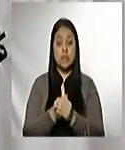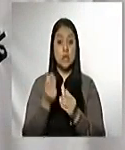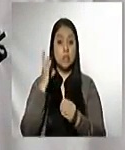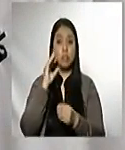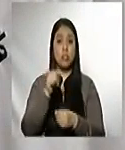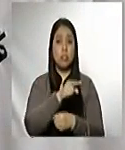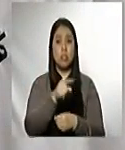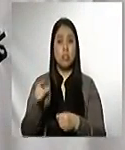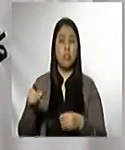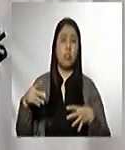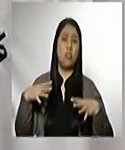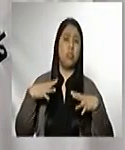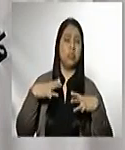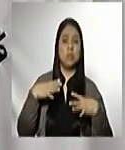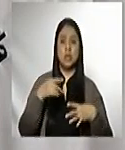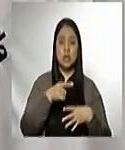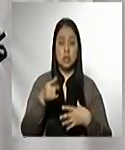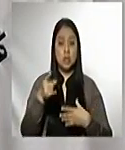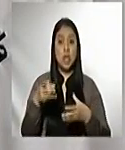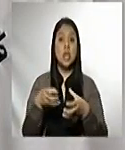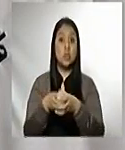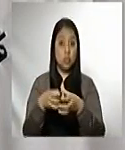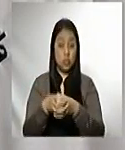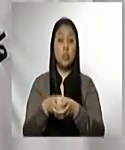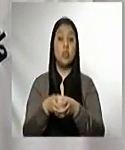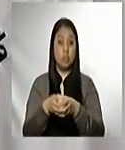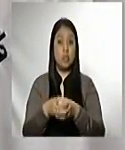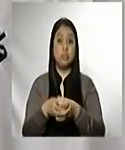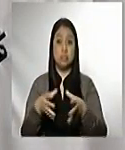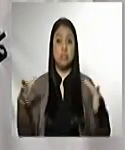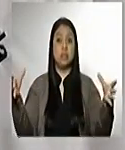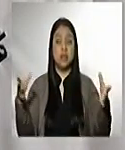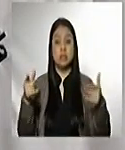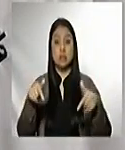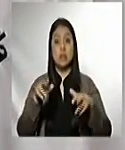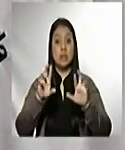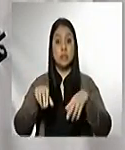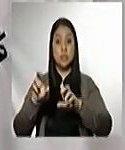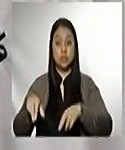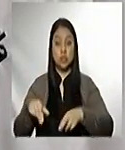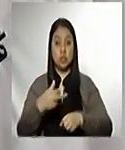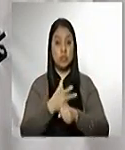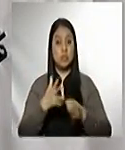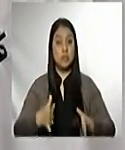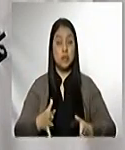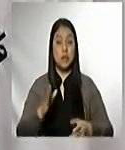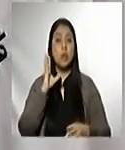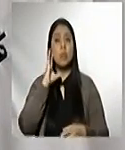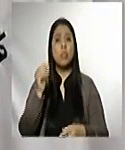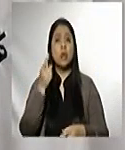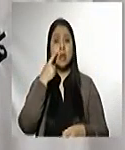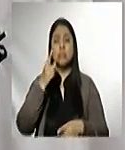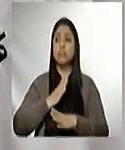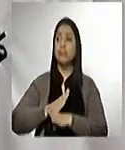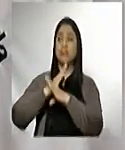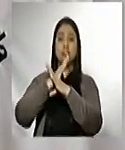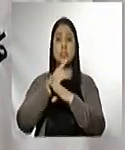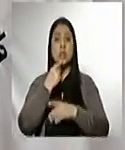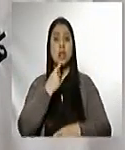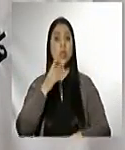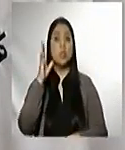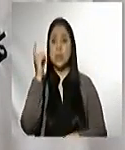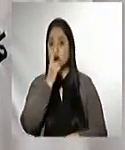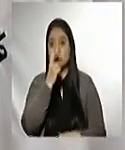relajamiento evidente en un amplio grupo de la población frente al cumplimiento de las medidas de prevención necesarias